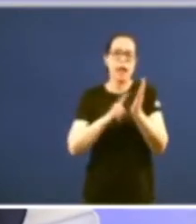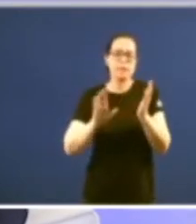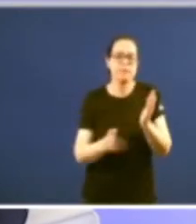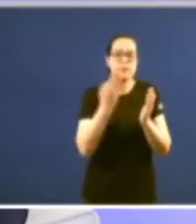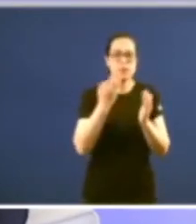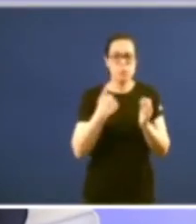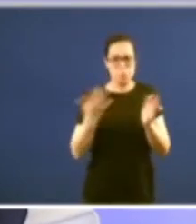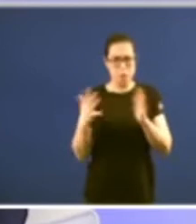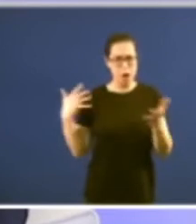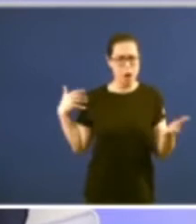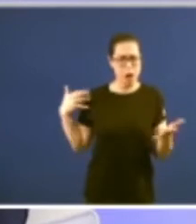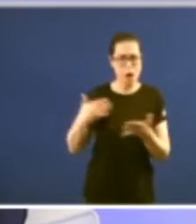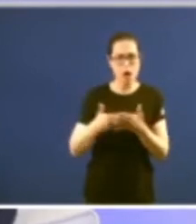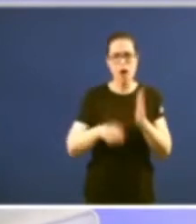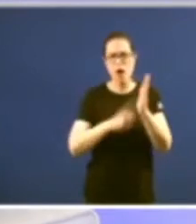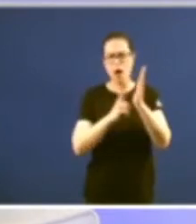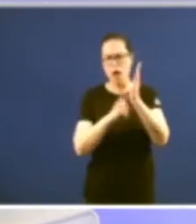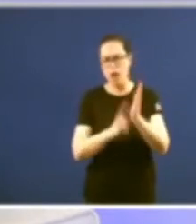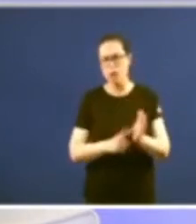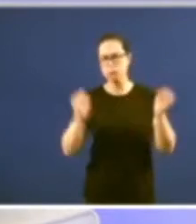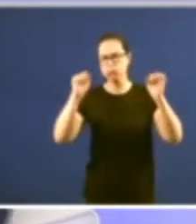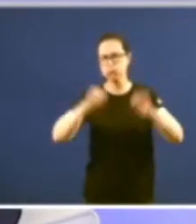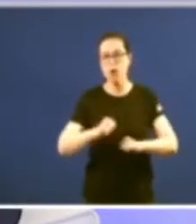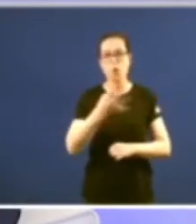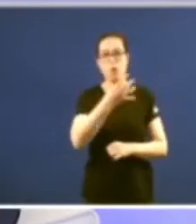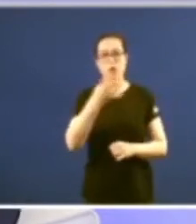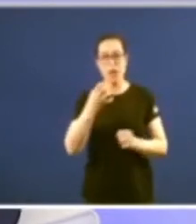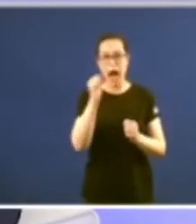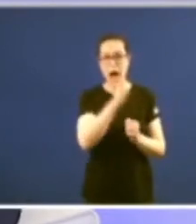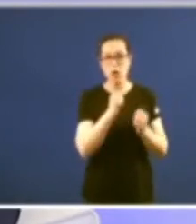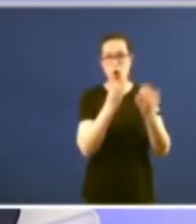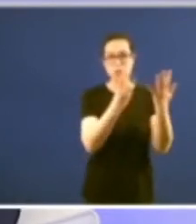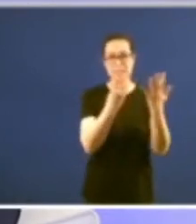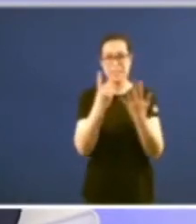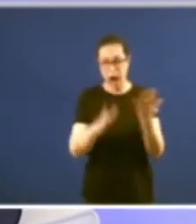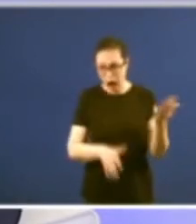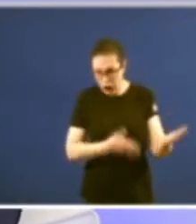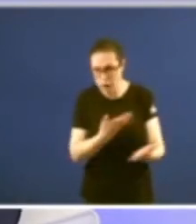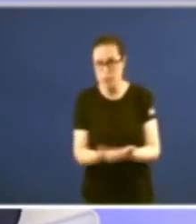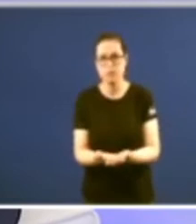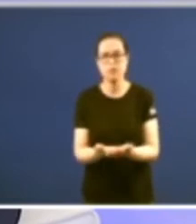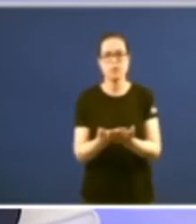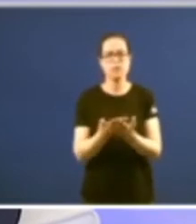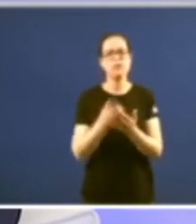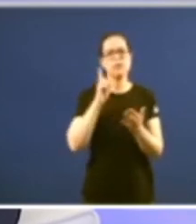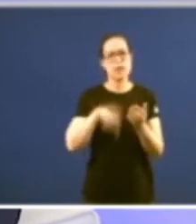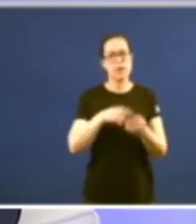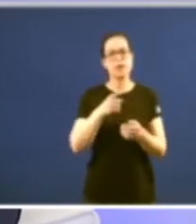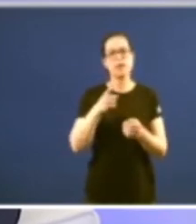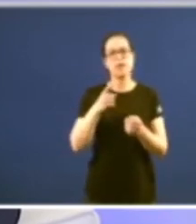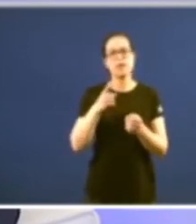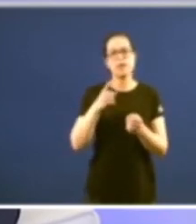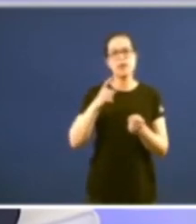media eu levo elaborando desde o ano 86 aparte de Galicia dun informe que se fai todos os anos en Barcelona